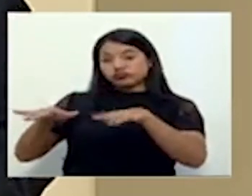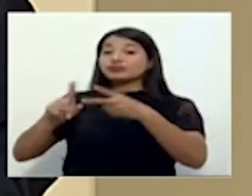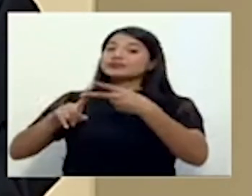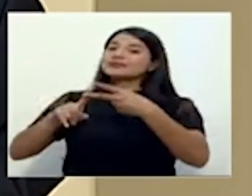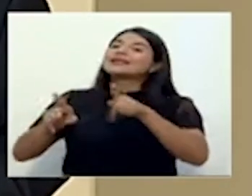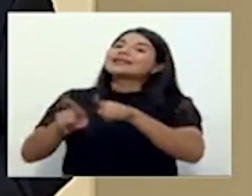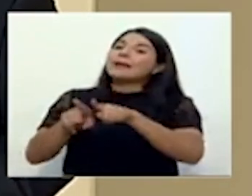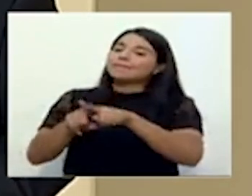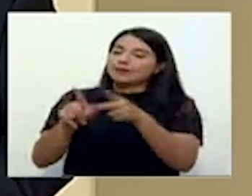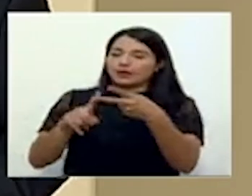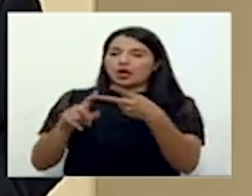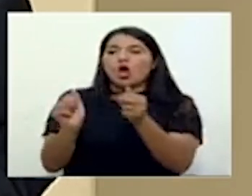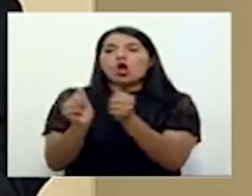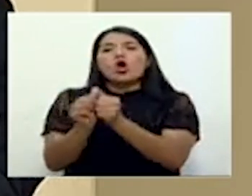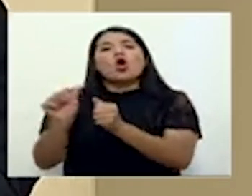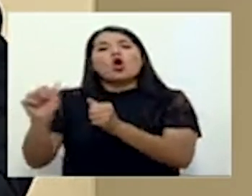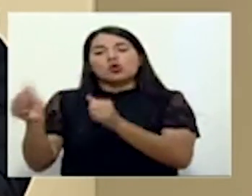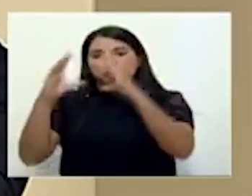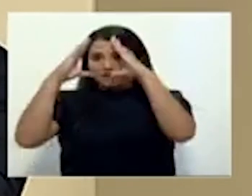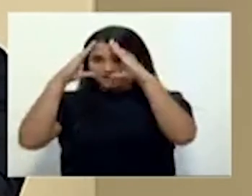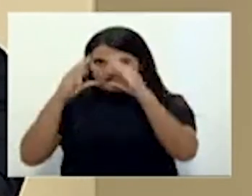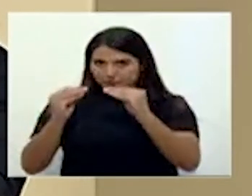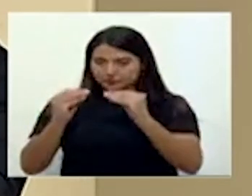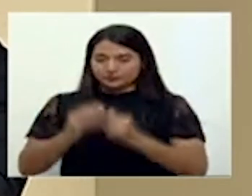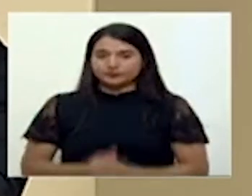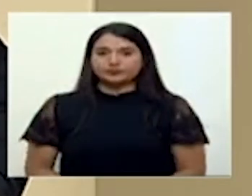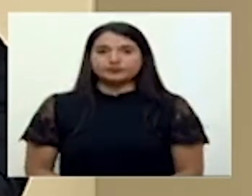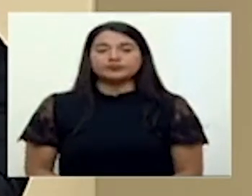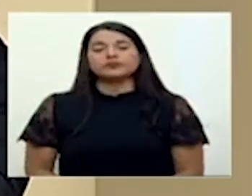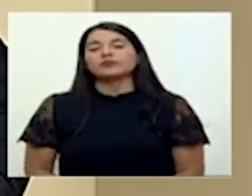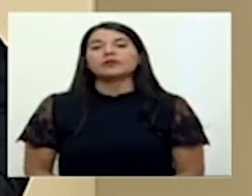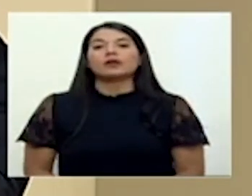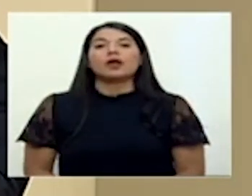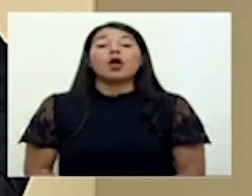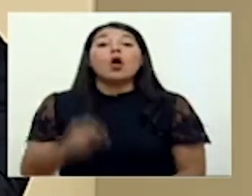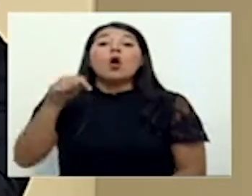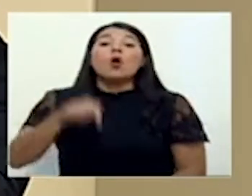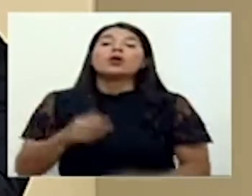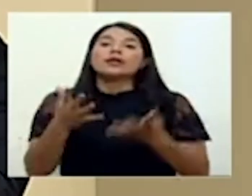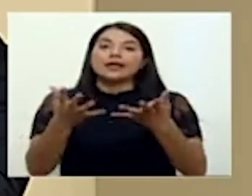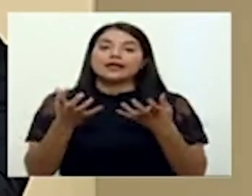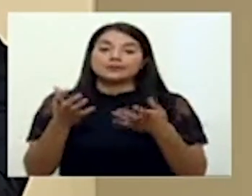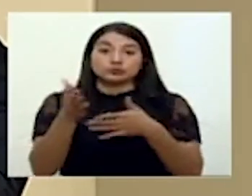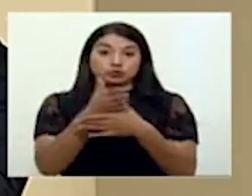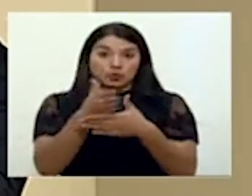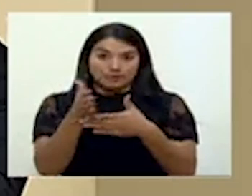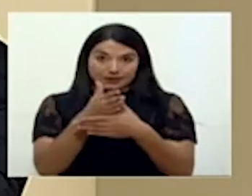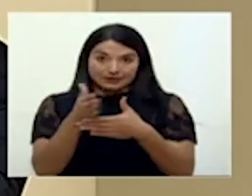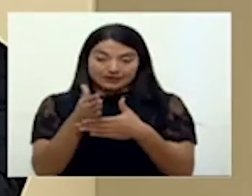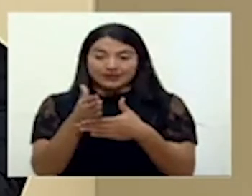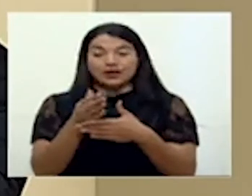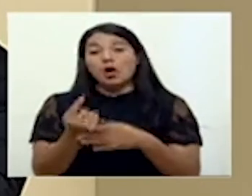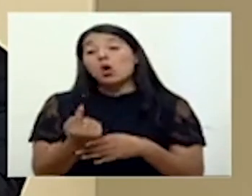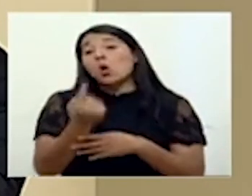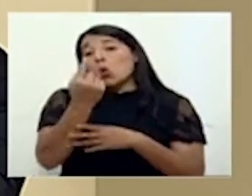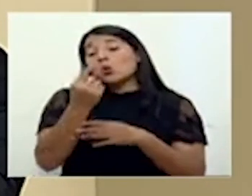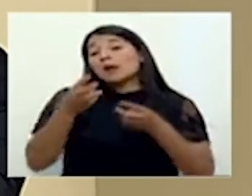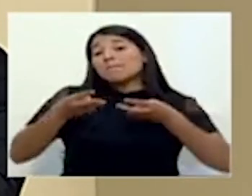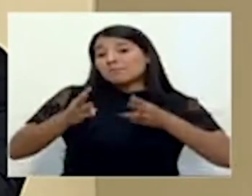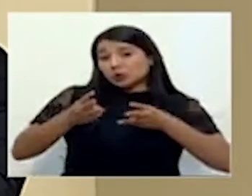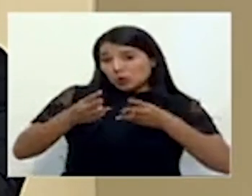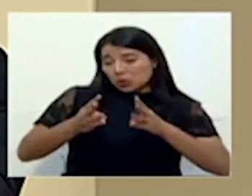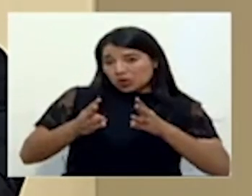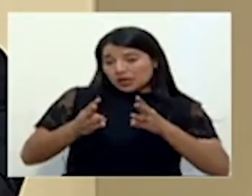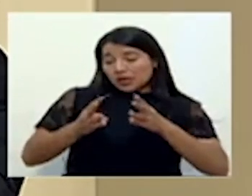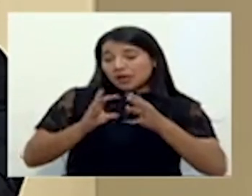cuantitativas estas alertas. Hoy queremos compartir un modelo también de vigilancia